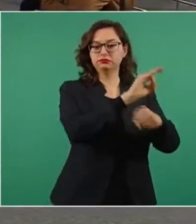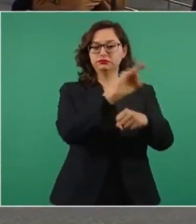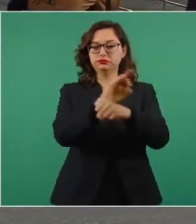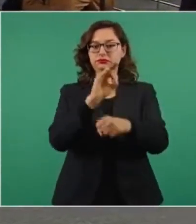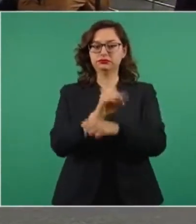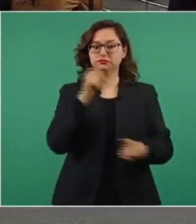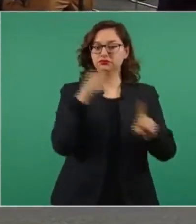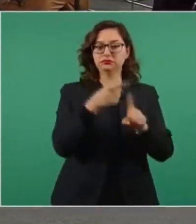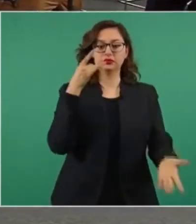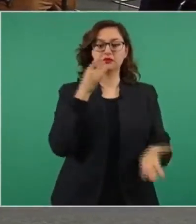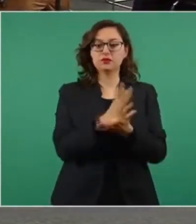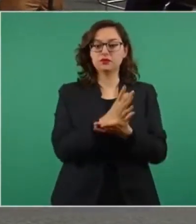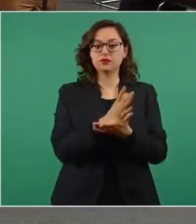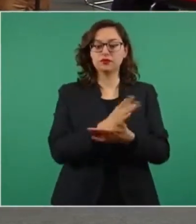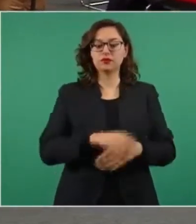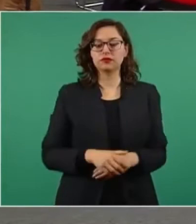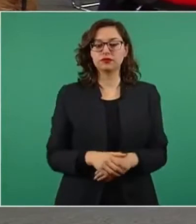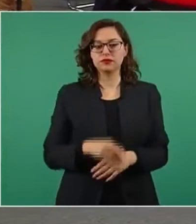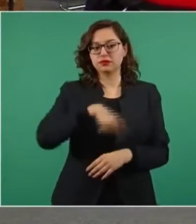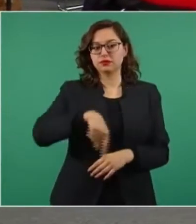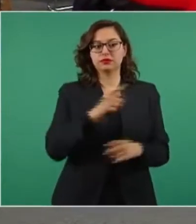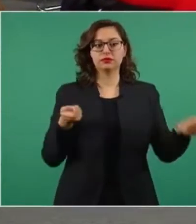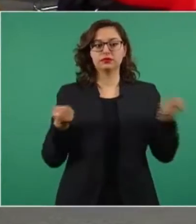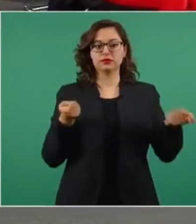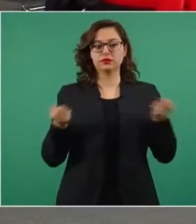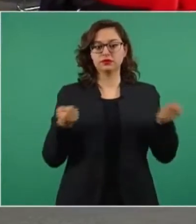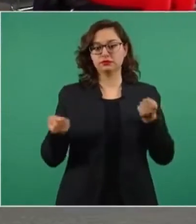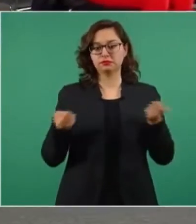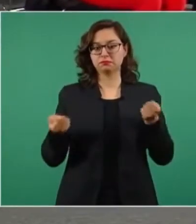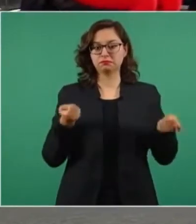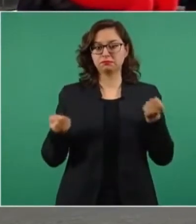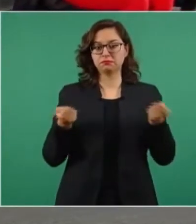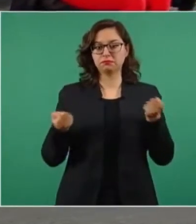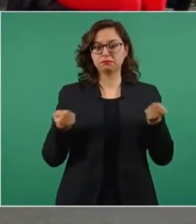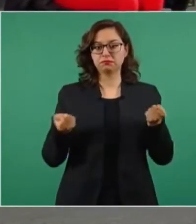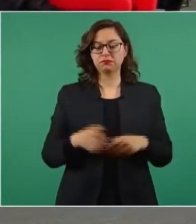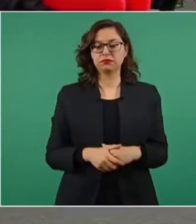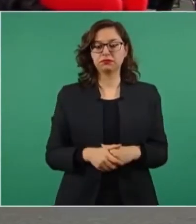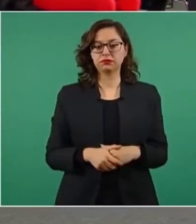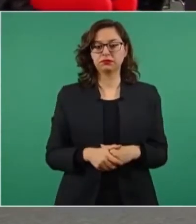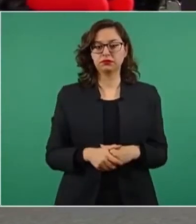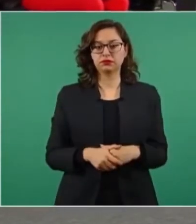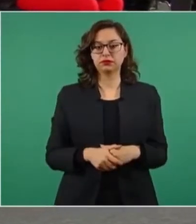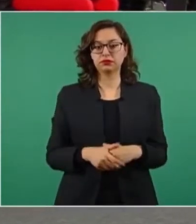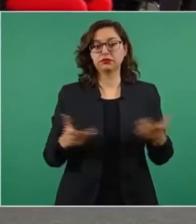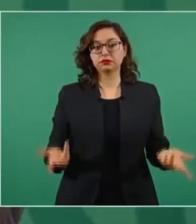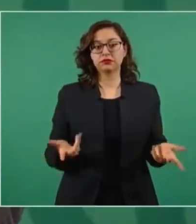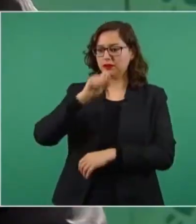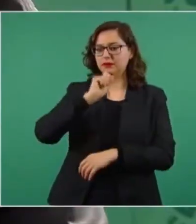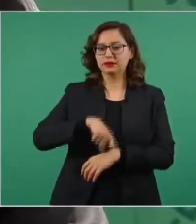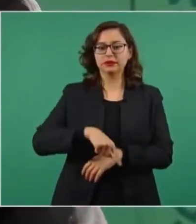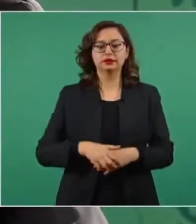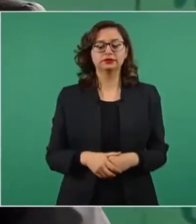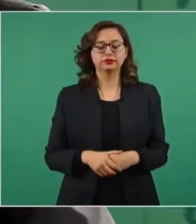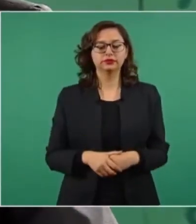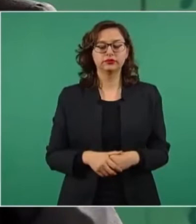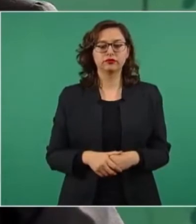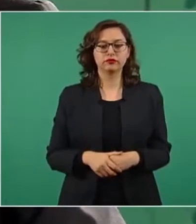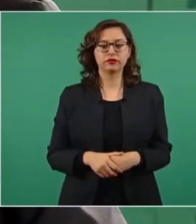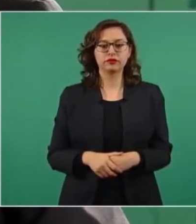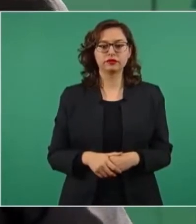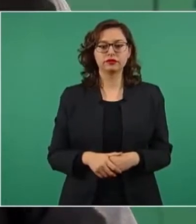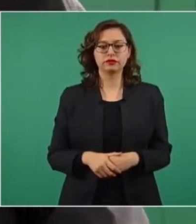que eran las que dominaban en México. Fue como la segunda conquista, cometieron